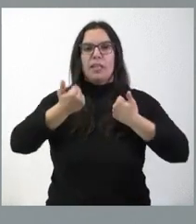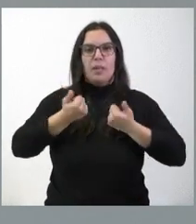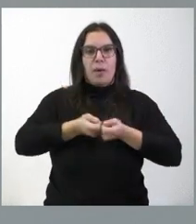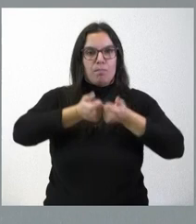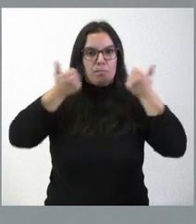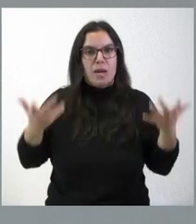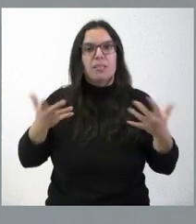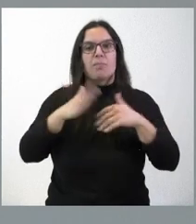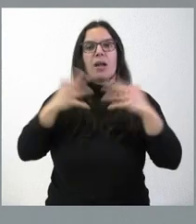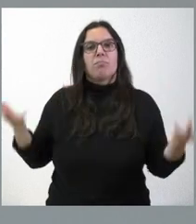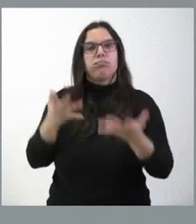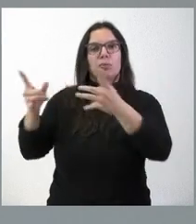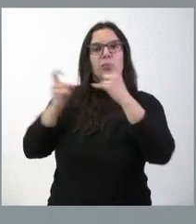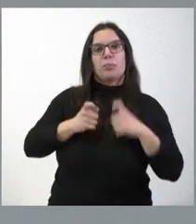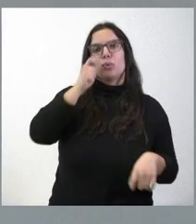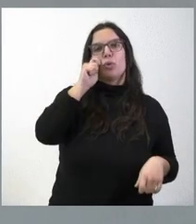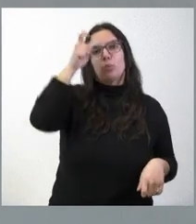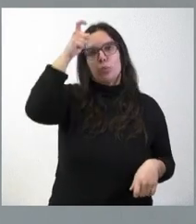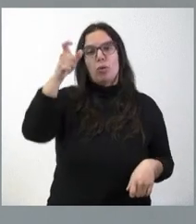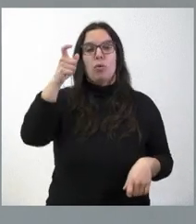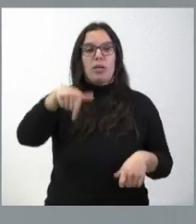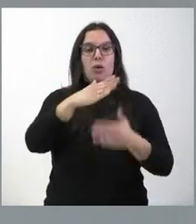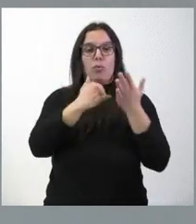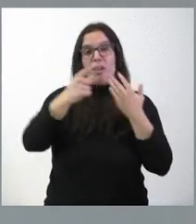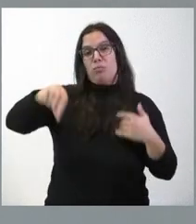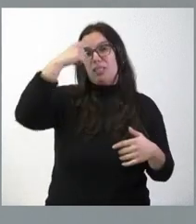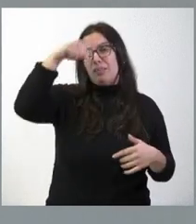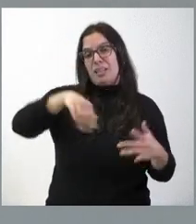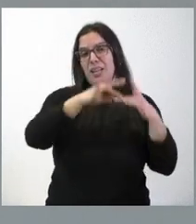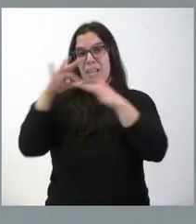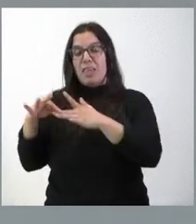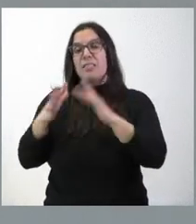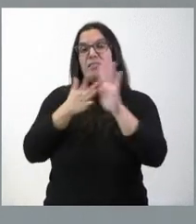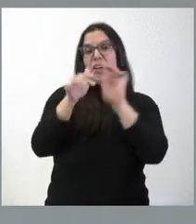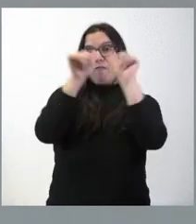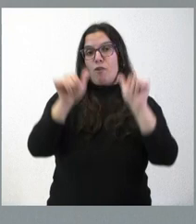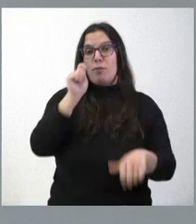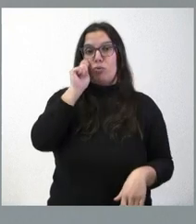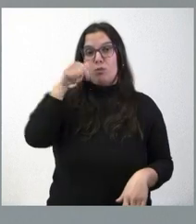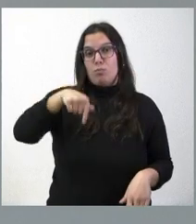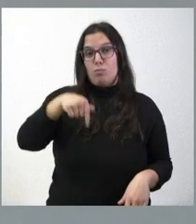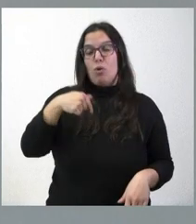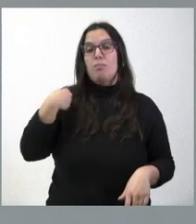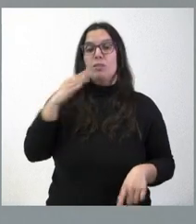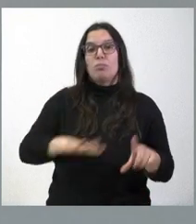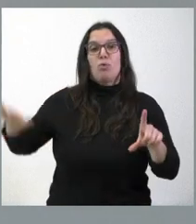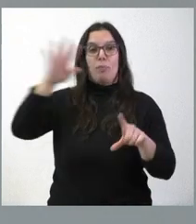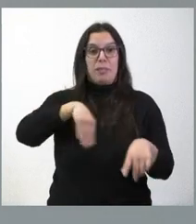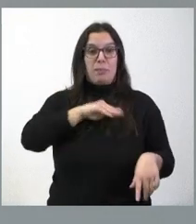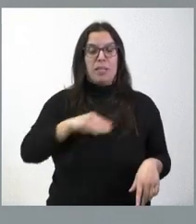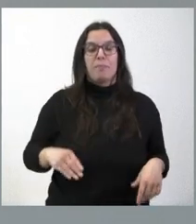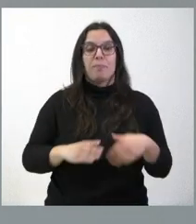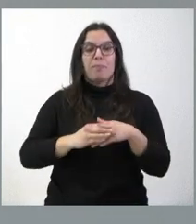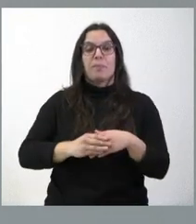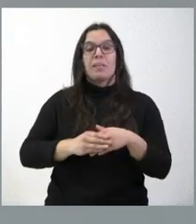el turismo rural en nuestra comunidad autónoma, que, como ustedes saben, es líder en esta modalidad de turismo dentro del contexto nacional. Tienen